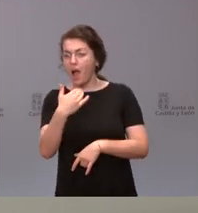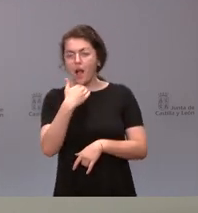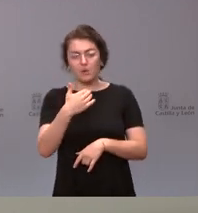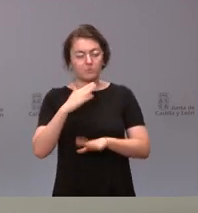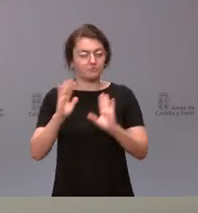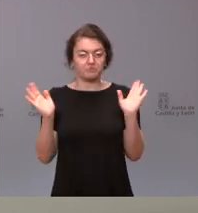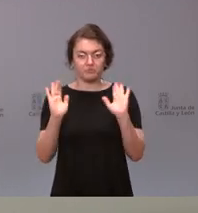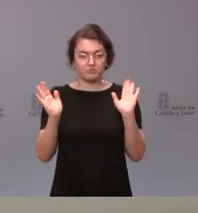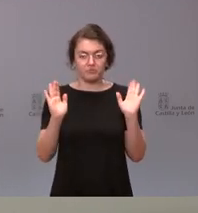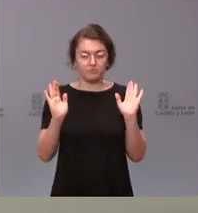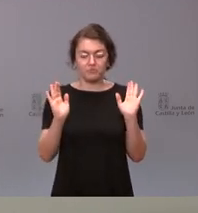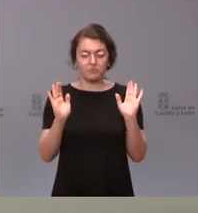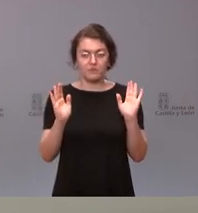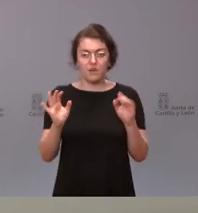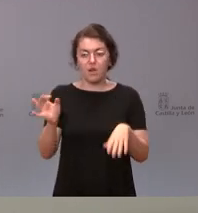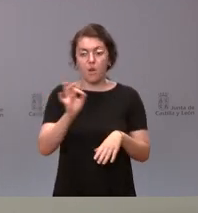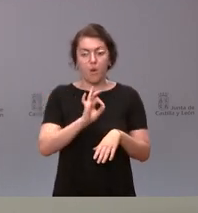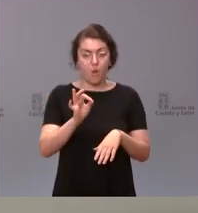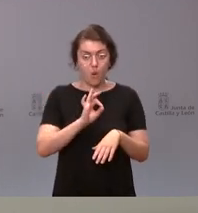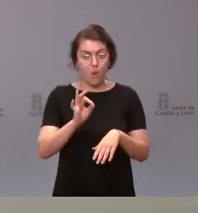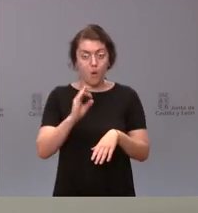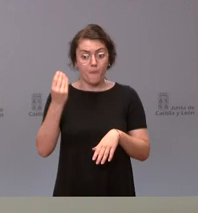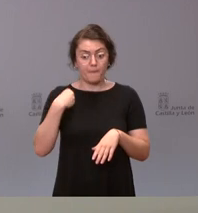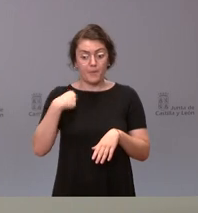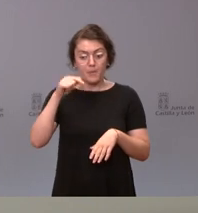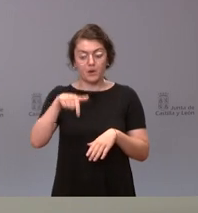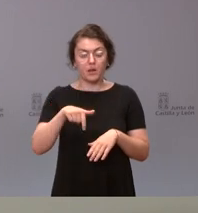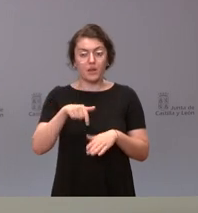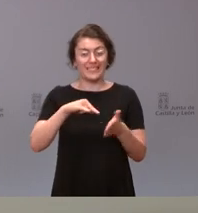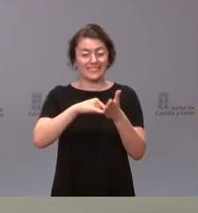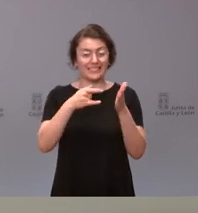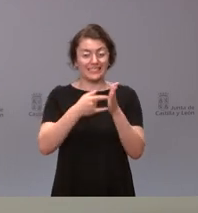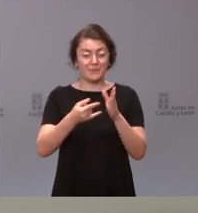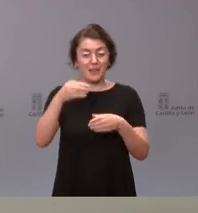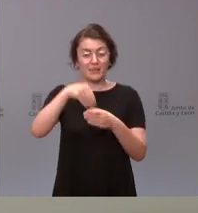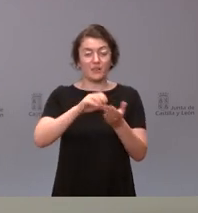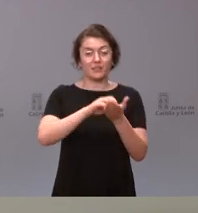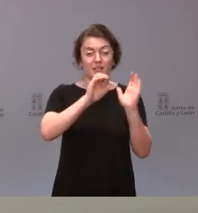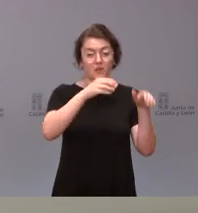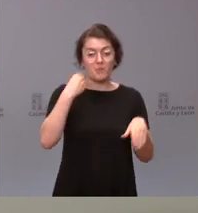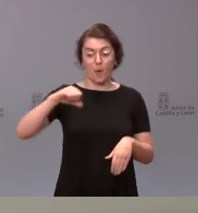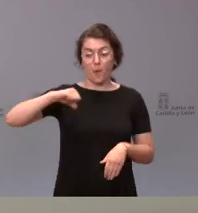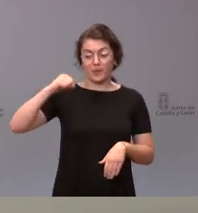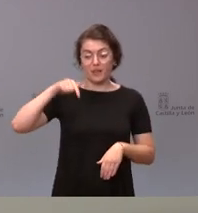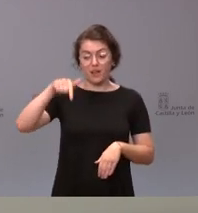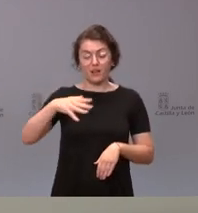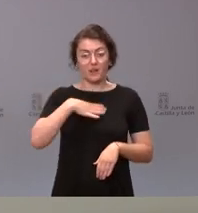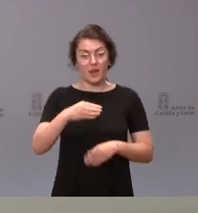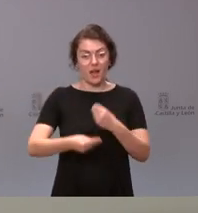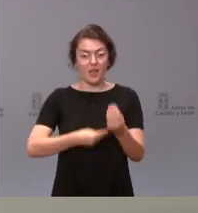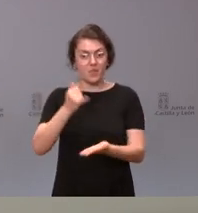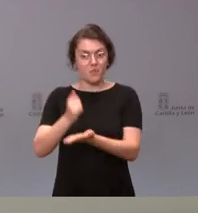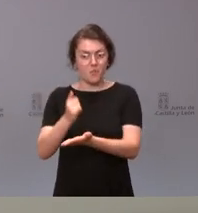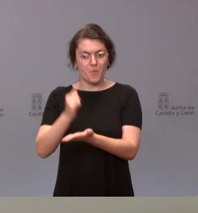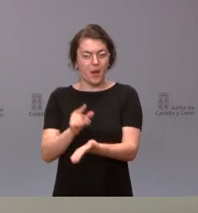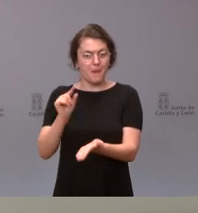Microbiología, o bien con el sistema que ya se ha implantado en Castilla y León, donde algún hospital va a poder hacer estas pruebas con carácter más